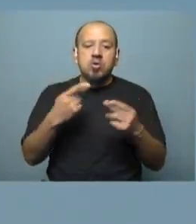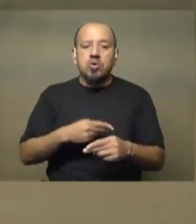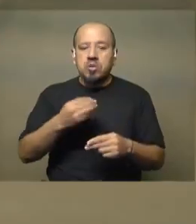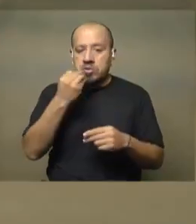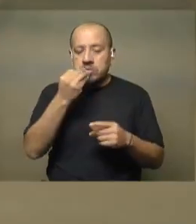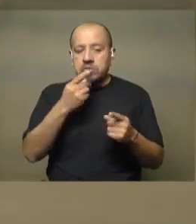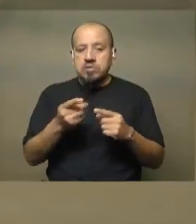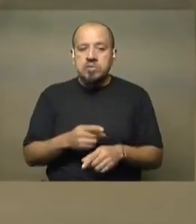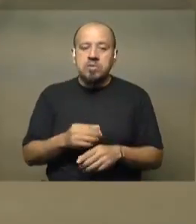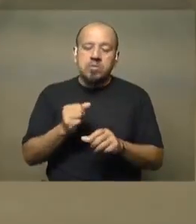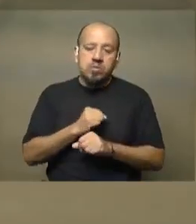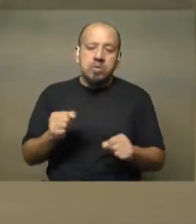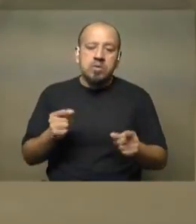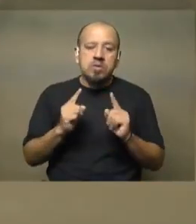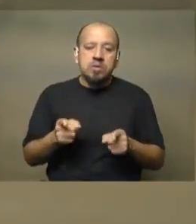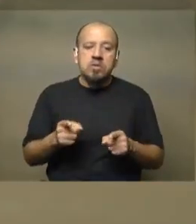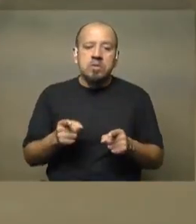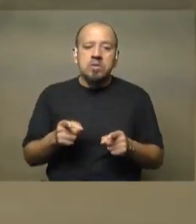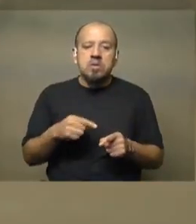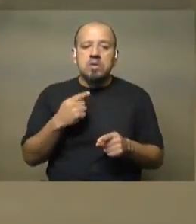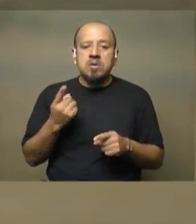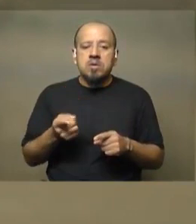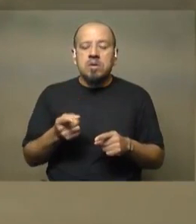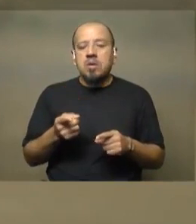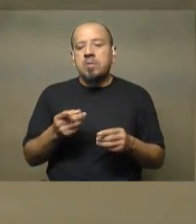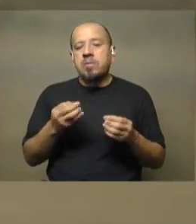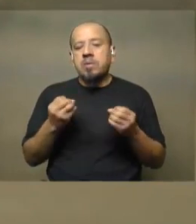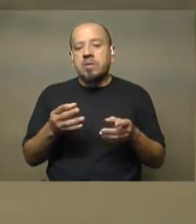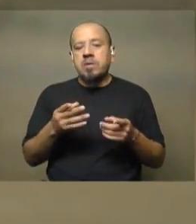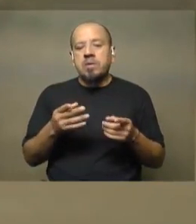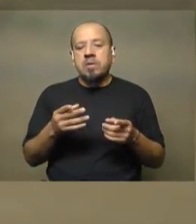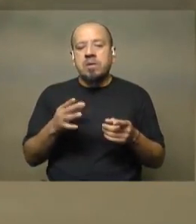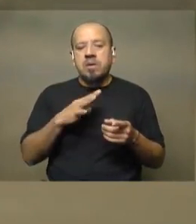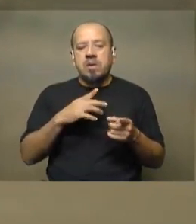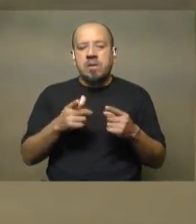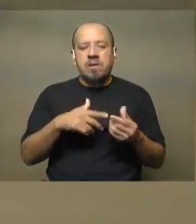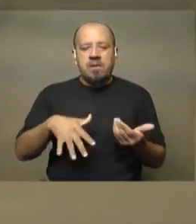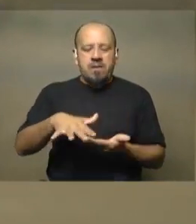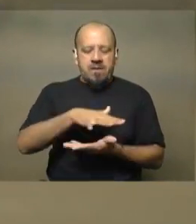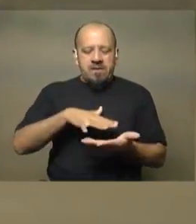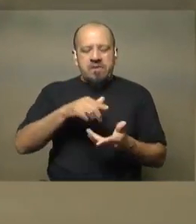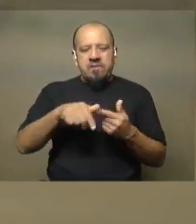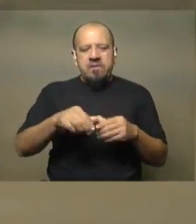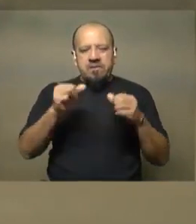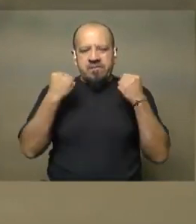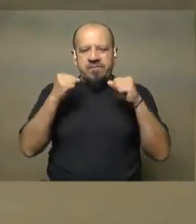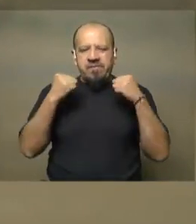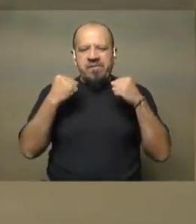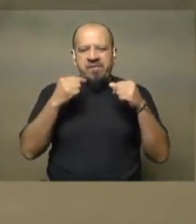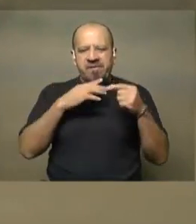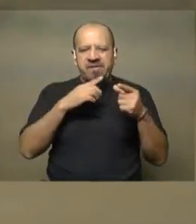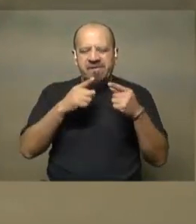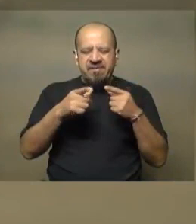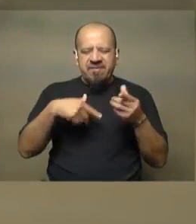Además puede tener otros impactos dado que en los lugares donde se practica kitesurf hay